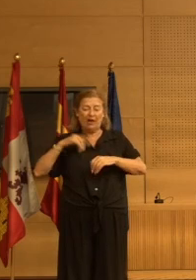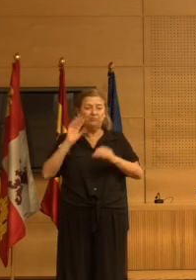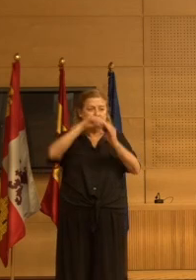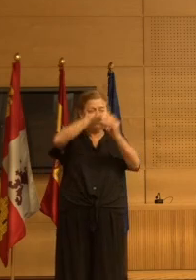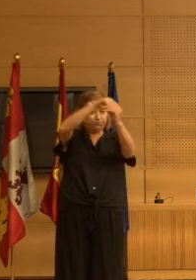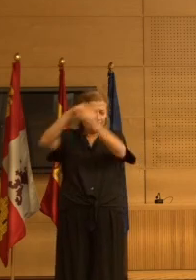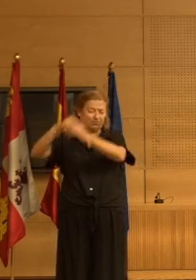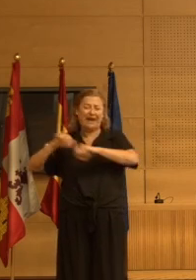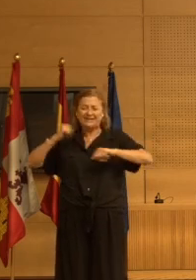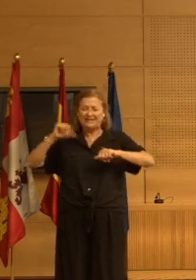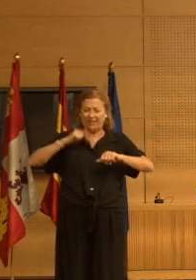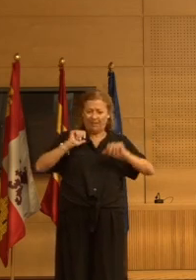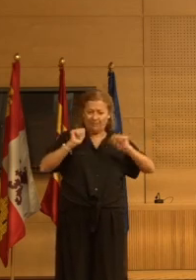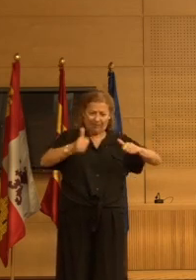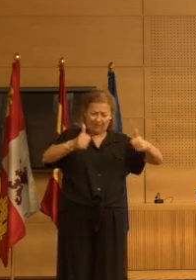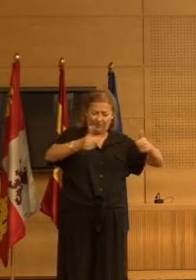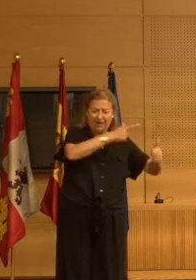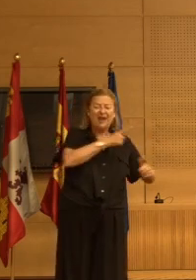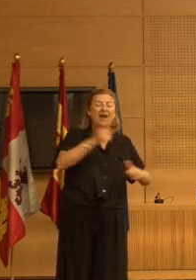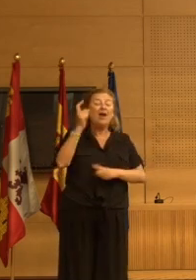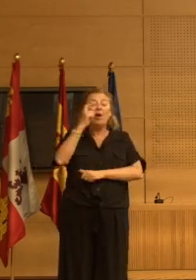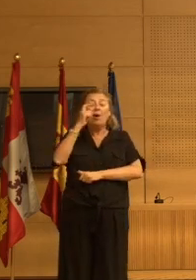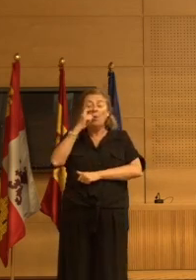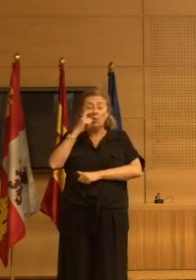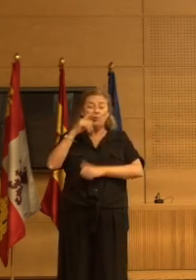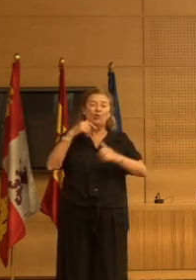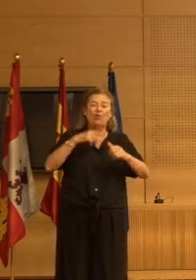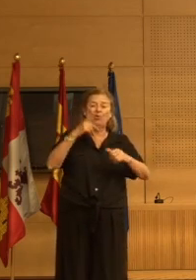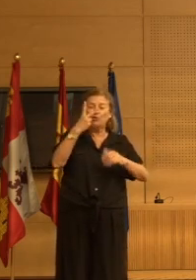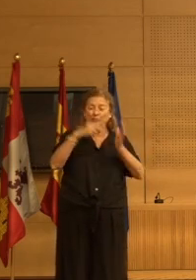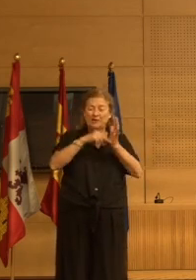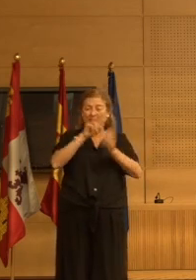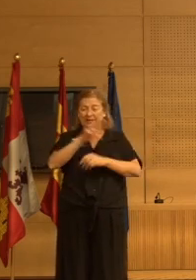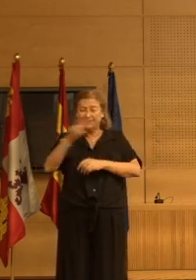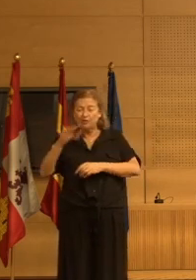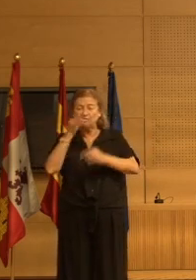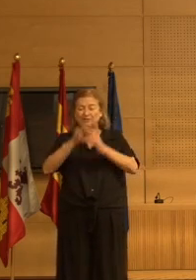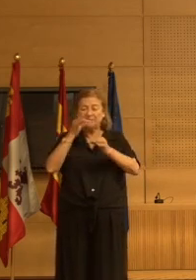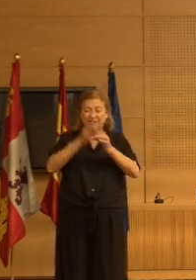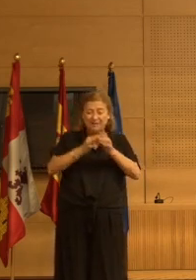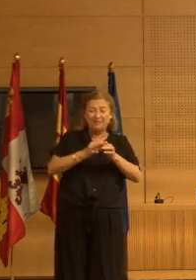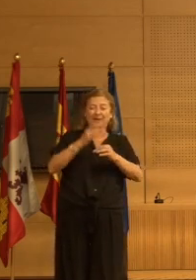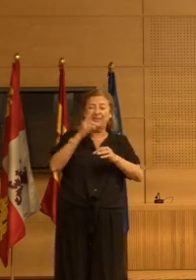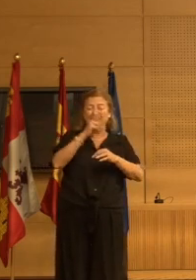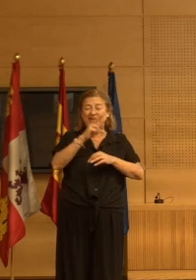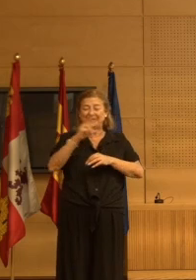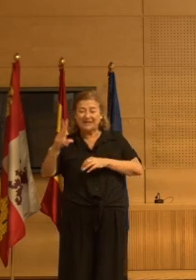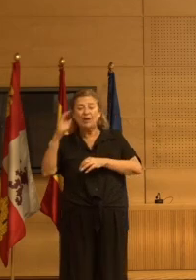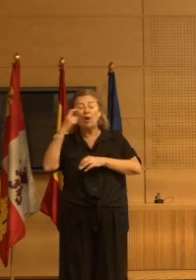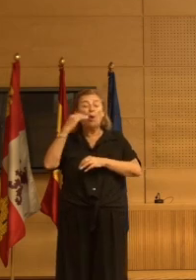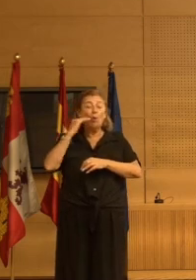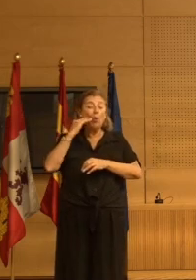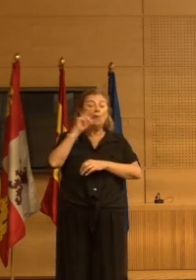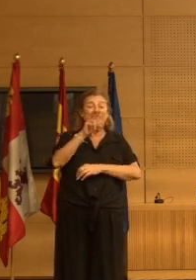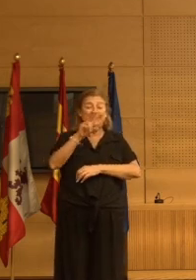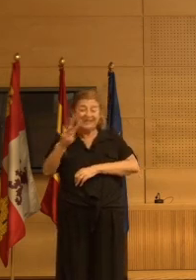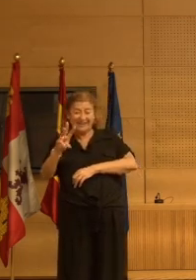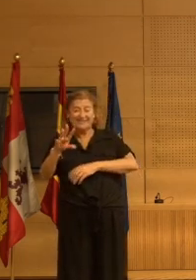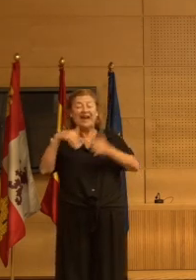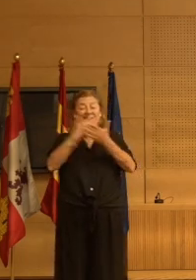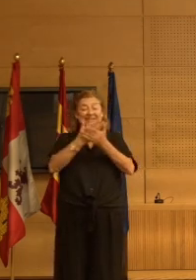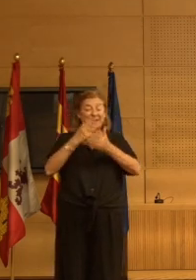residencias las fechas son ahí lo ven junio de 2022 septiembre del 22 abril del 23 y julio del 23 y lo que